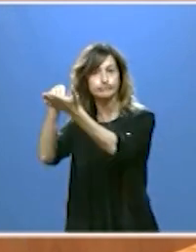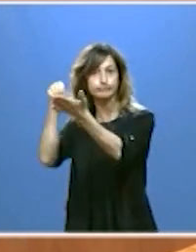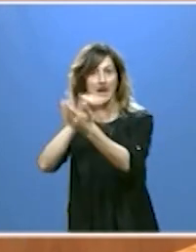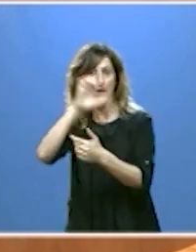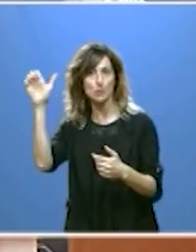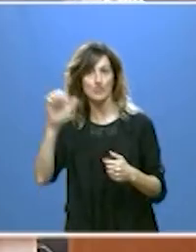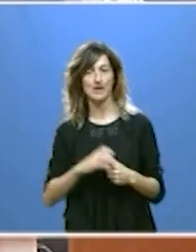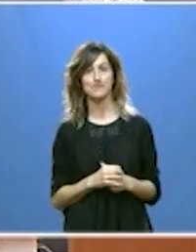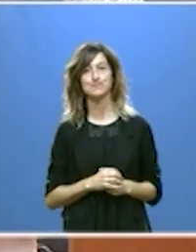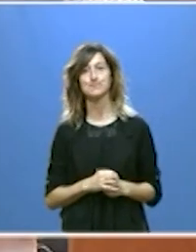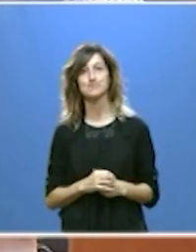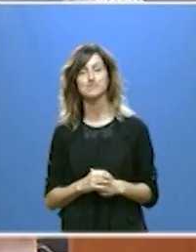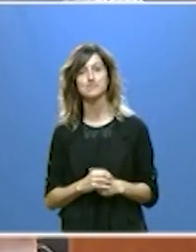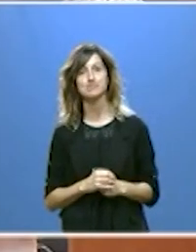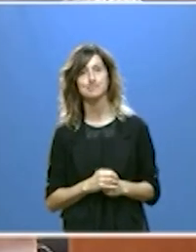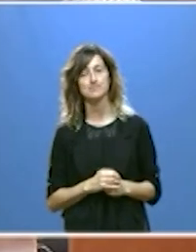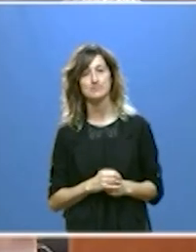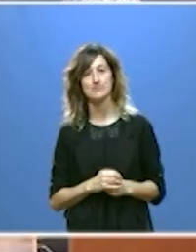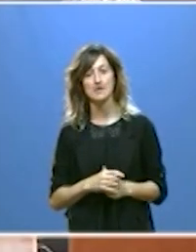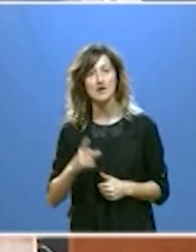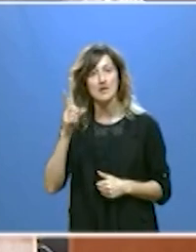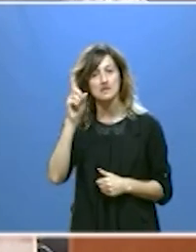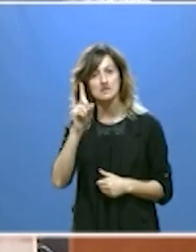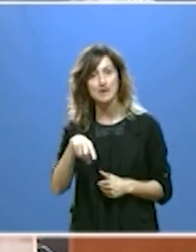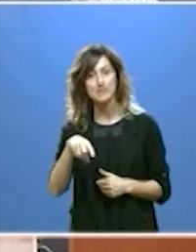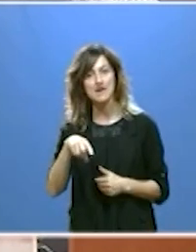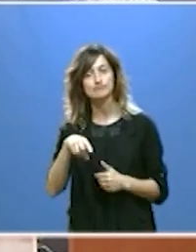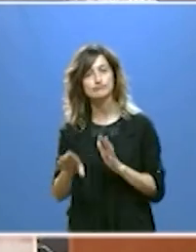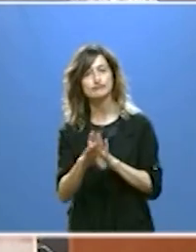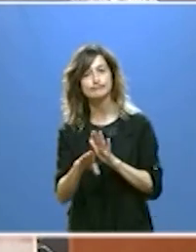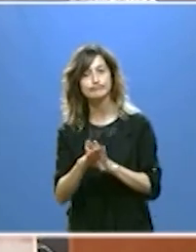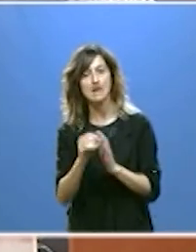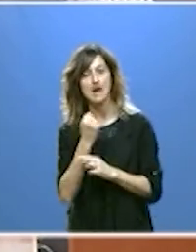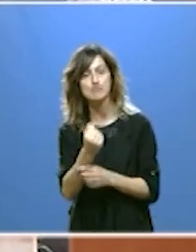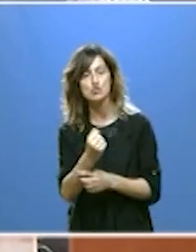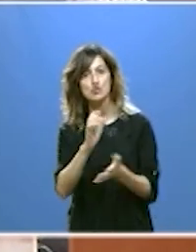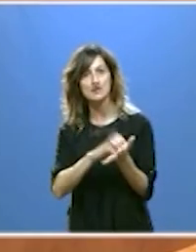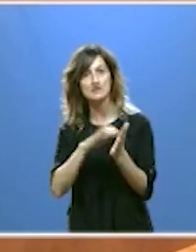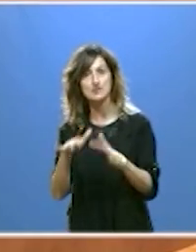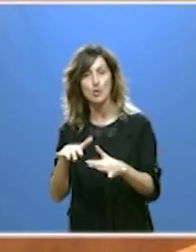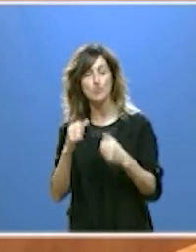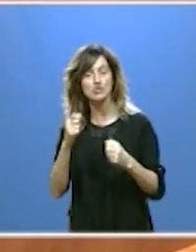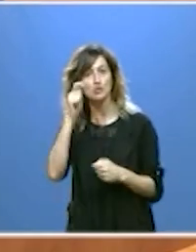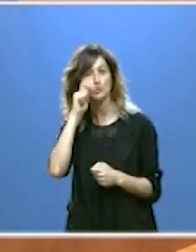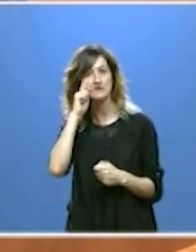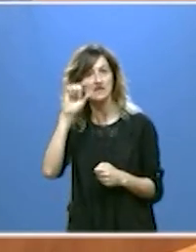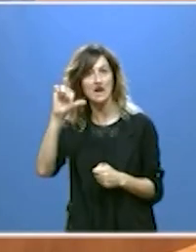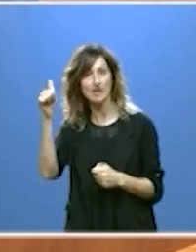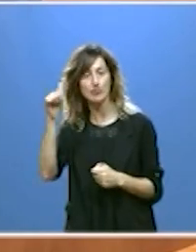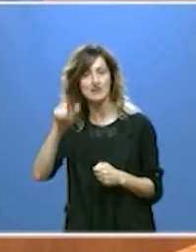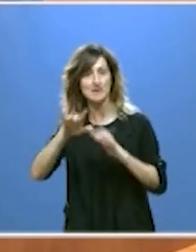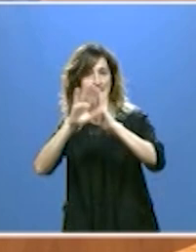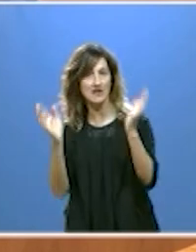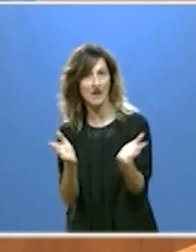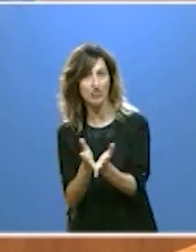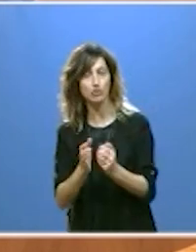Europea. Por otra parte seguimos reforzando a Castilla y León como potencia turística nacional e internacional.